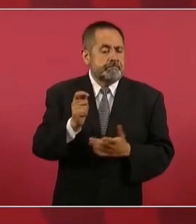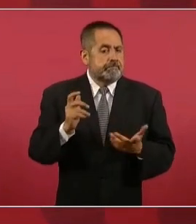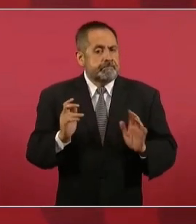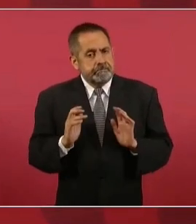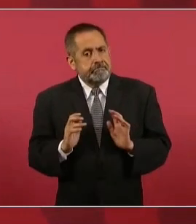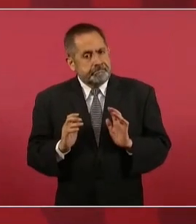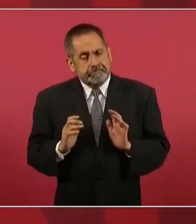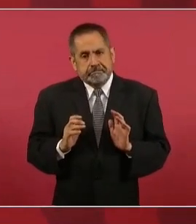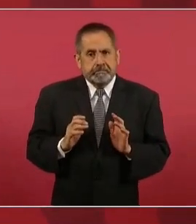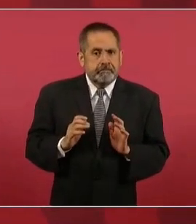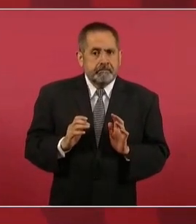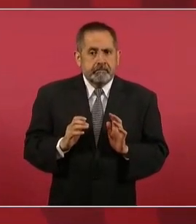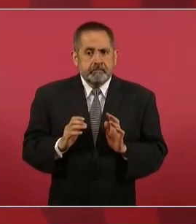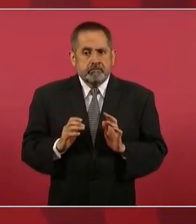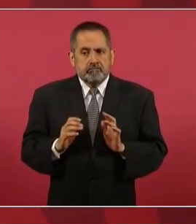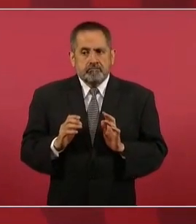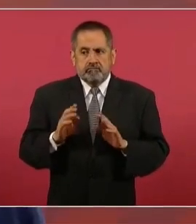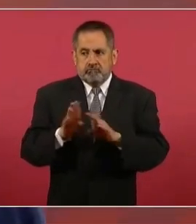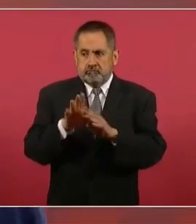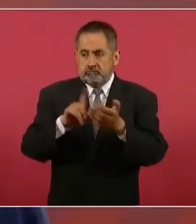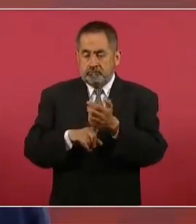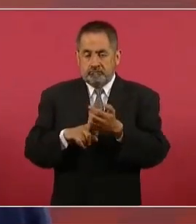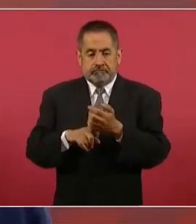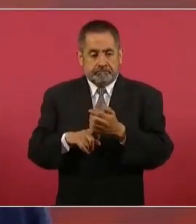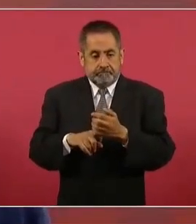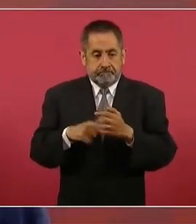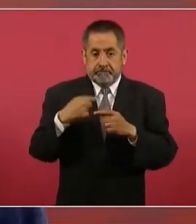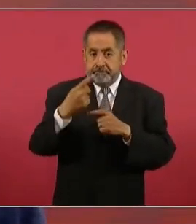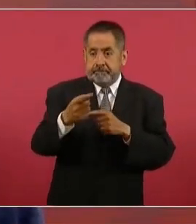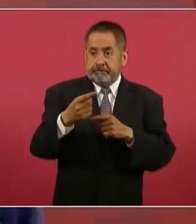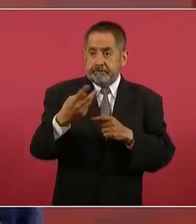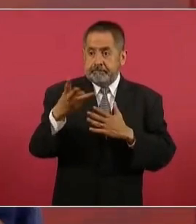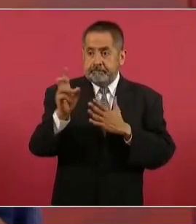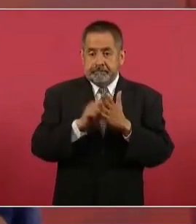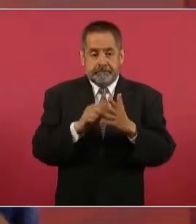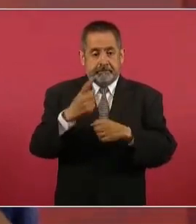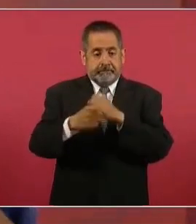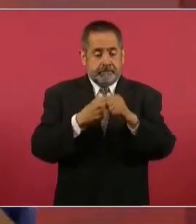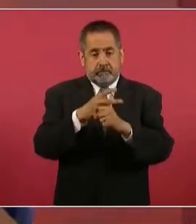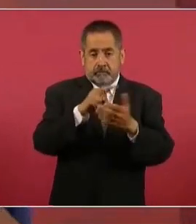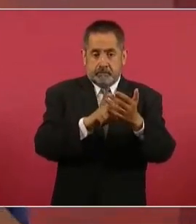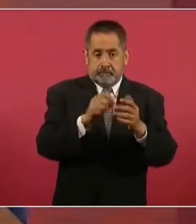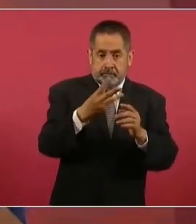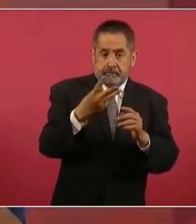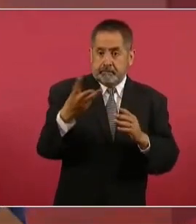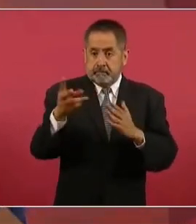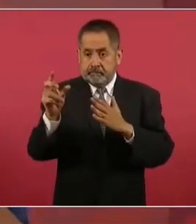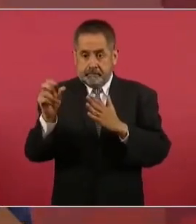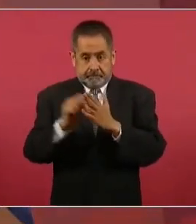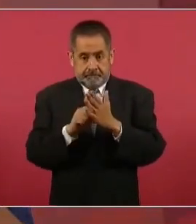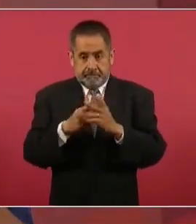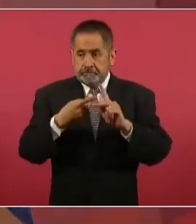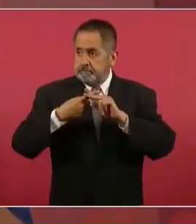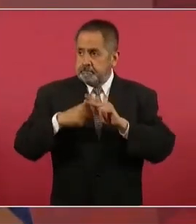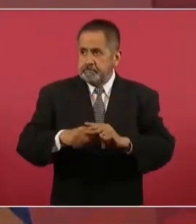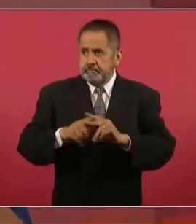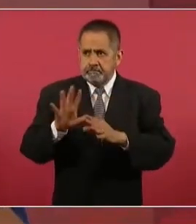en el primer trimestre del año próximo ya tengamos